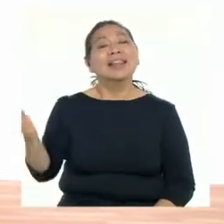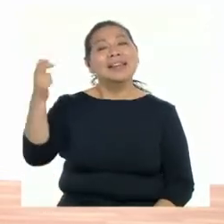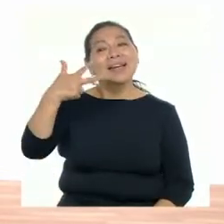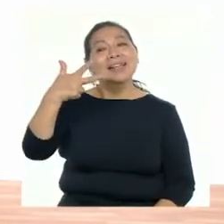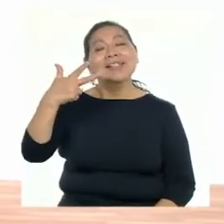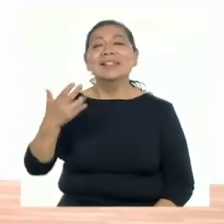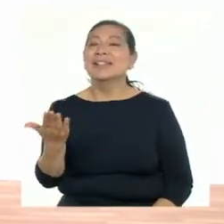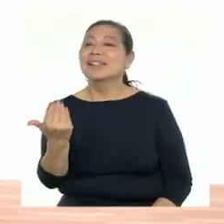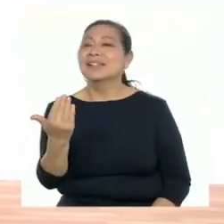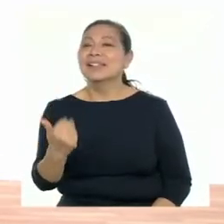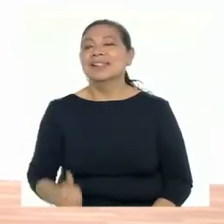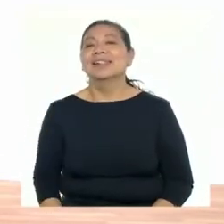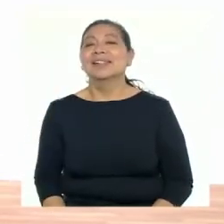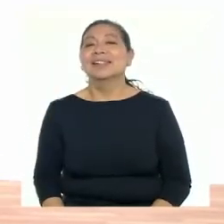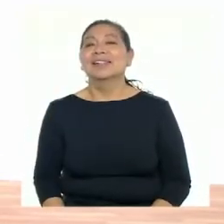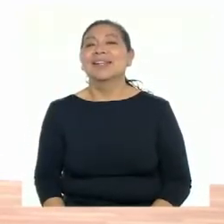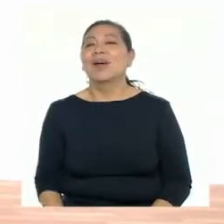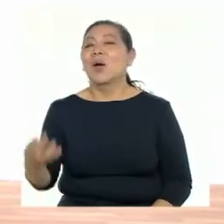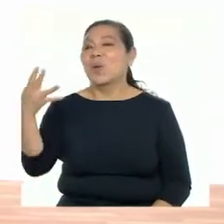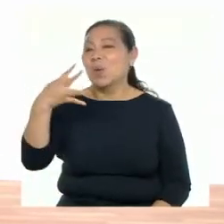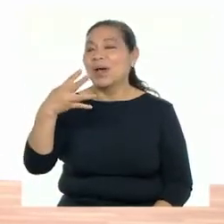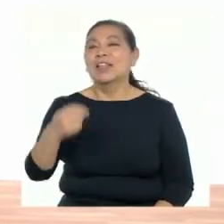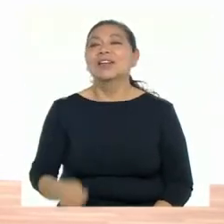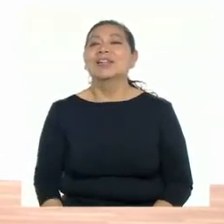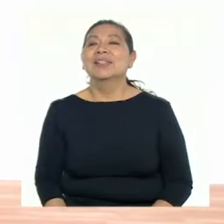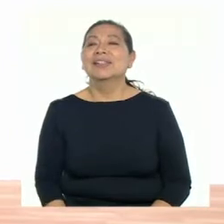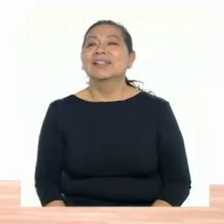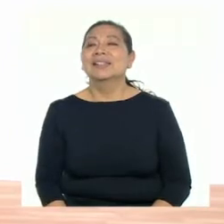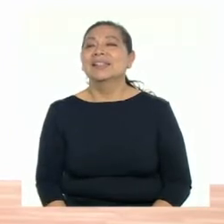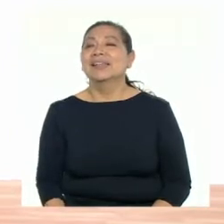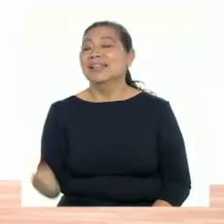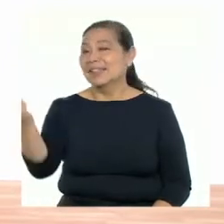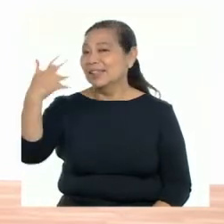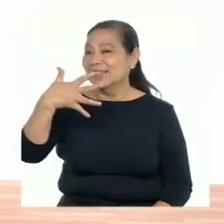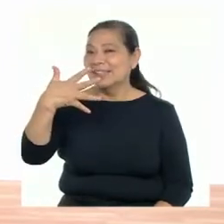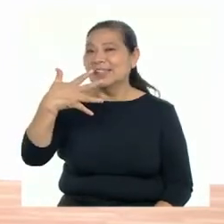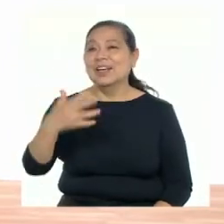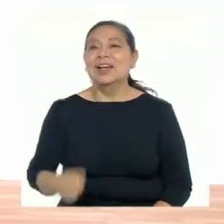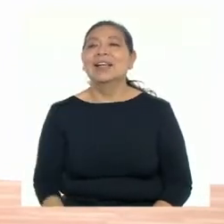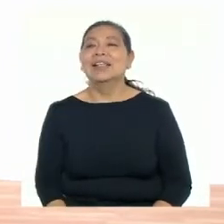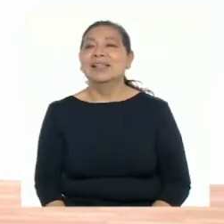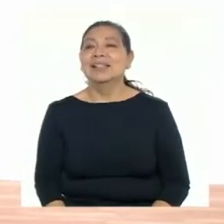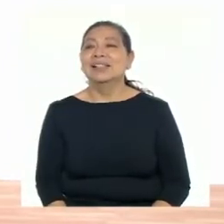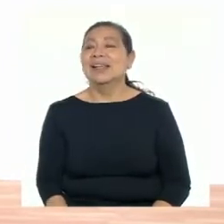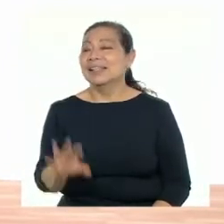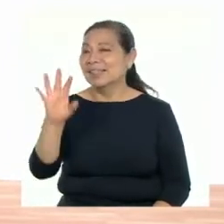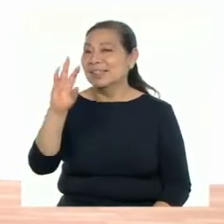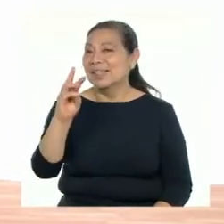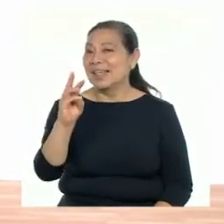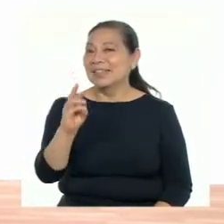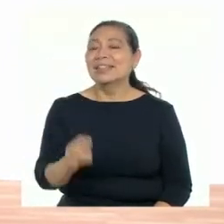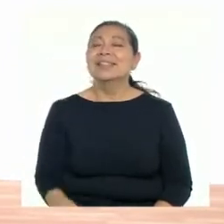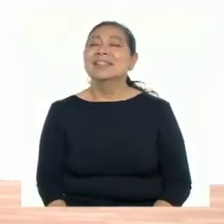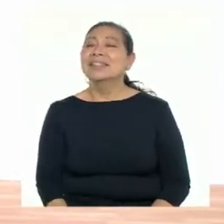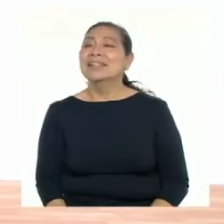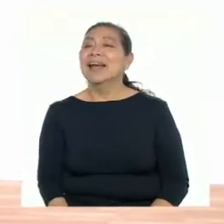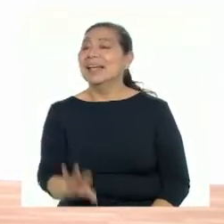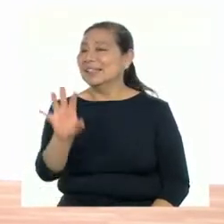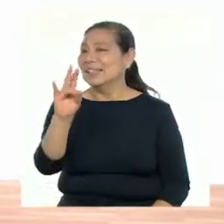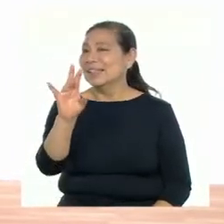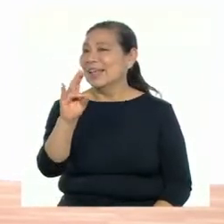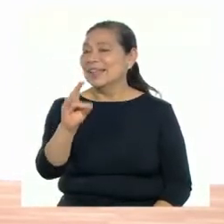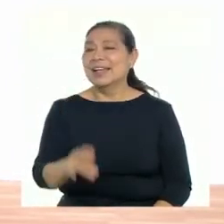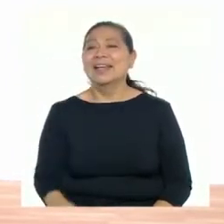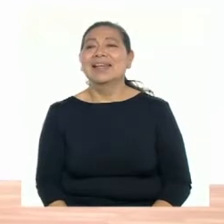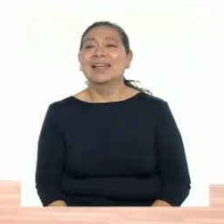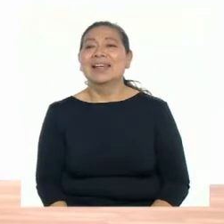¡Tres! ¡Vamos! ¡Cuatro! ¡Cinco! ¡Seis! ¡Dos más! ¡Siete!